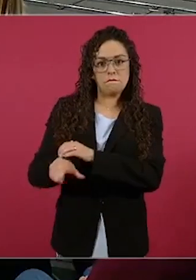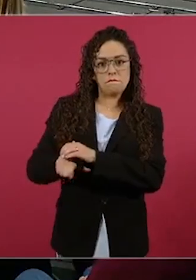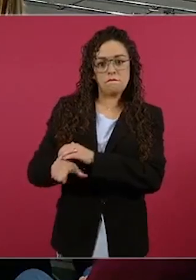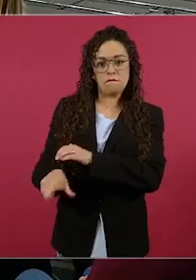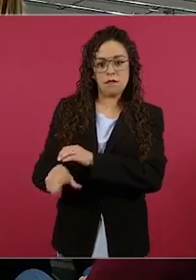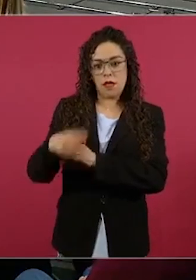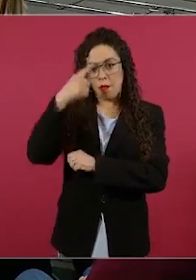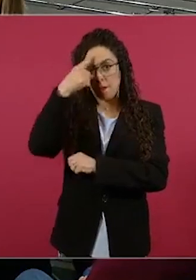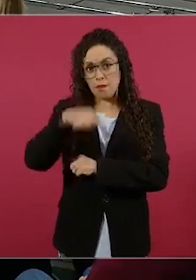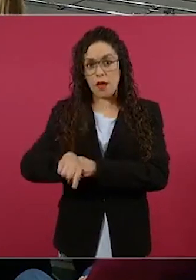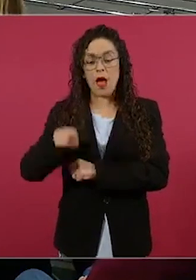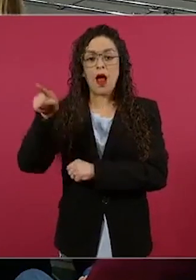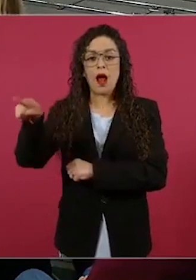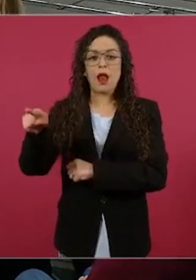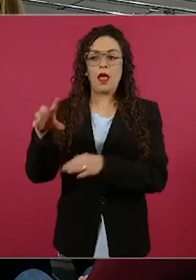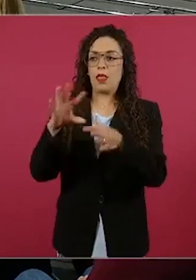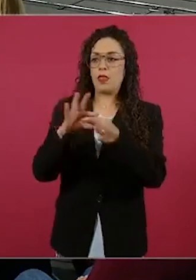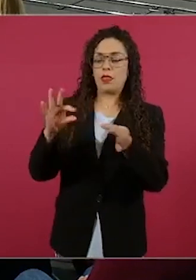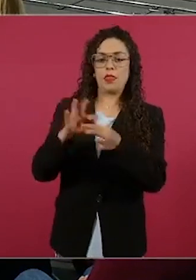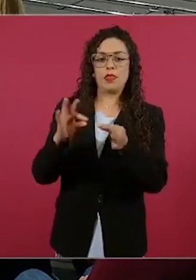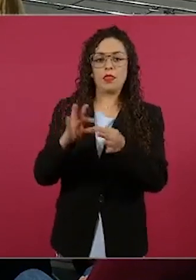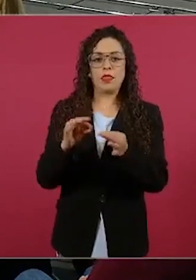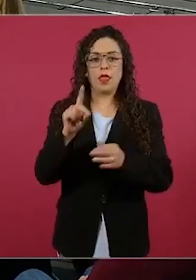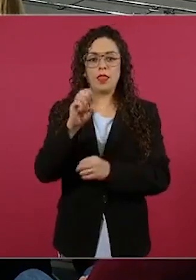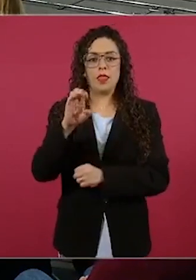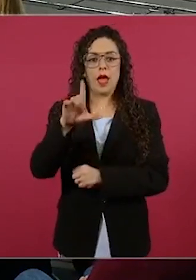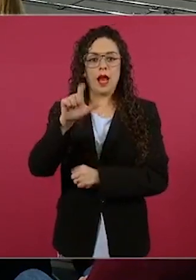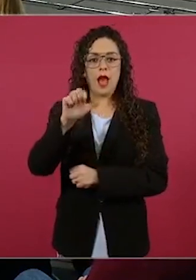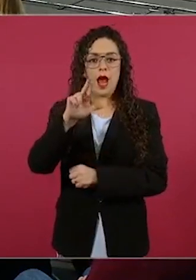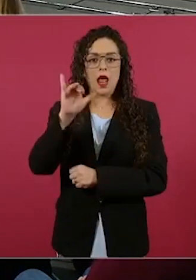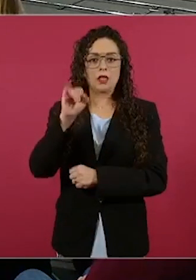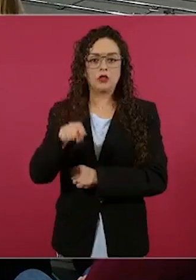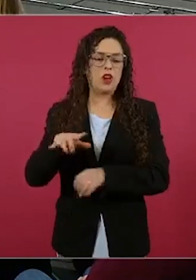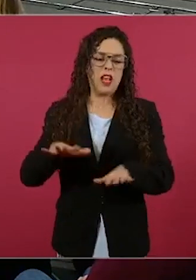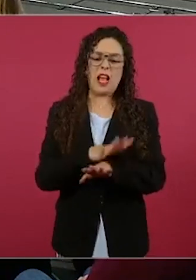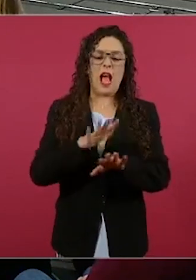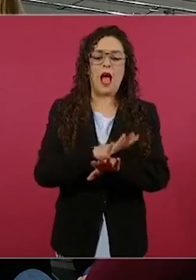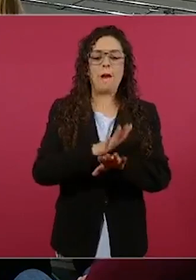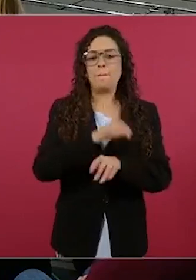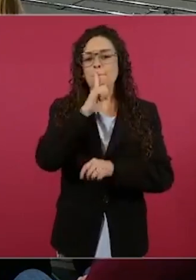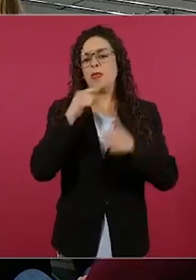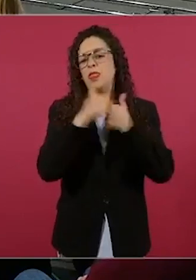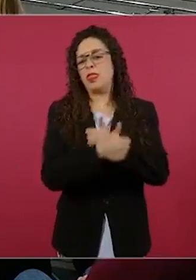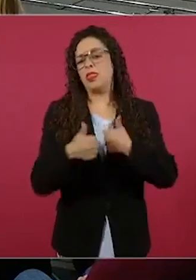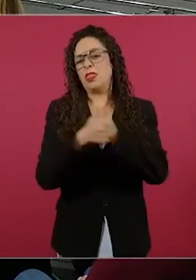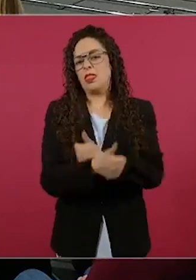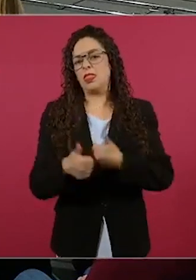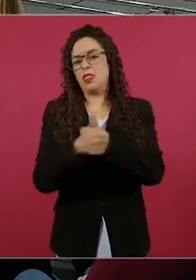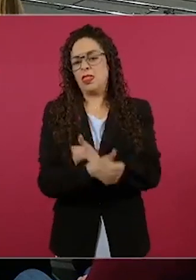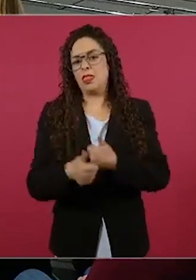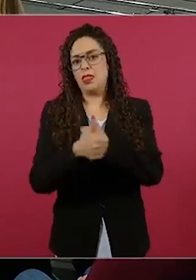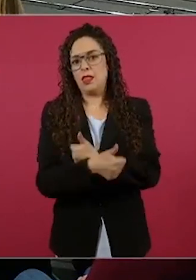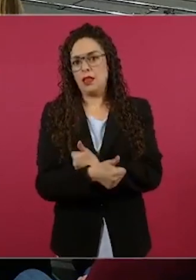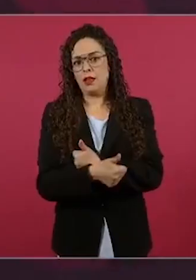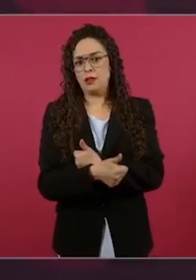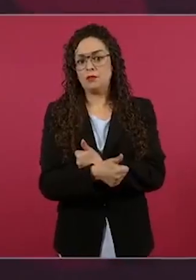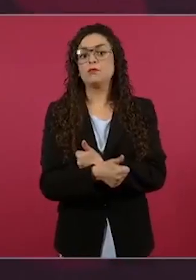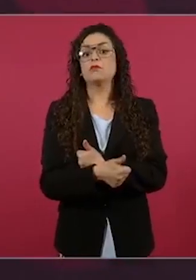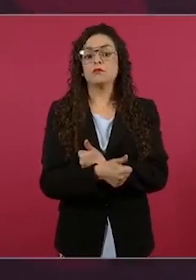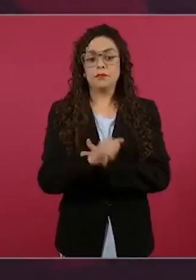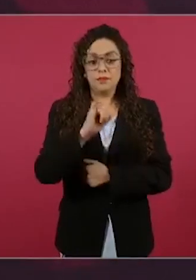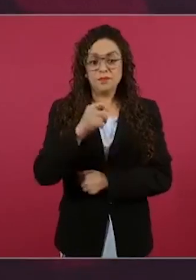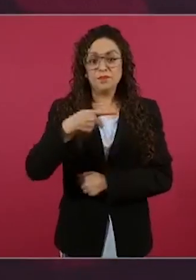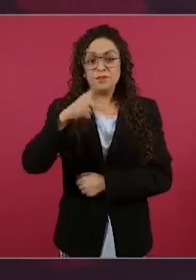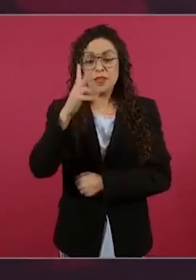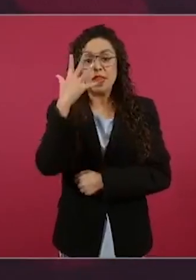declaración. Sí, pero los sobornos durante 10 años. El tema